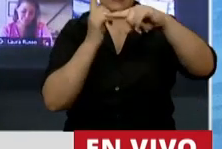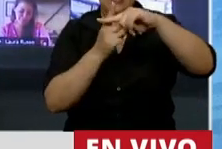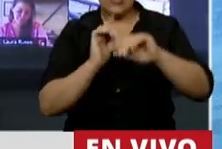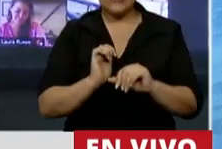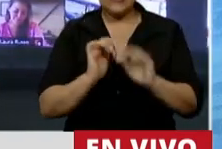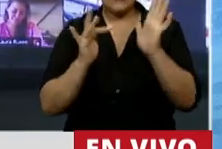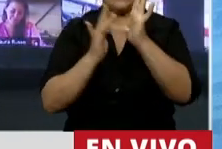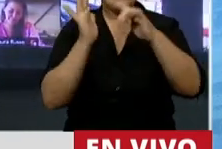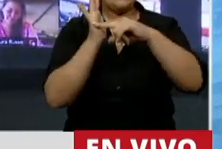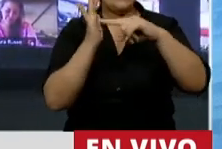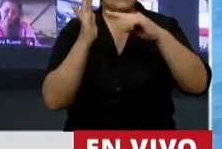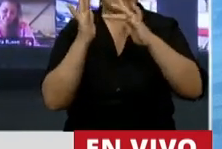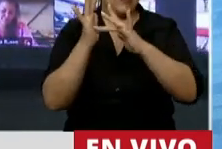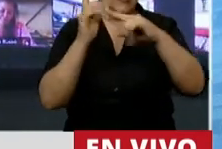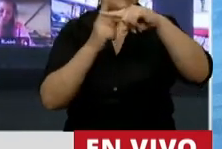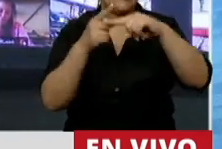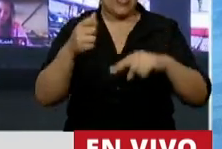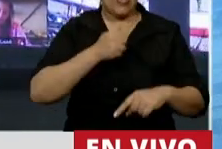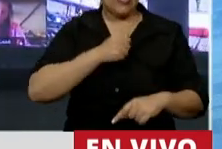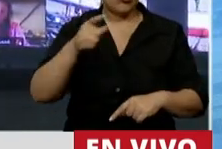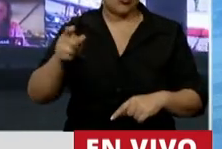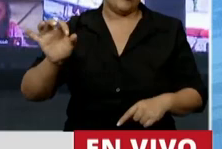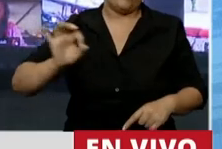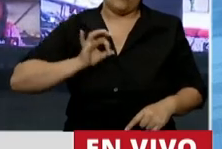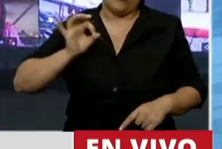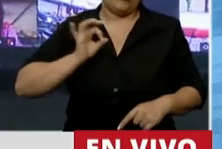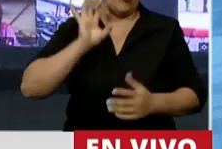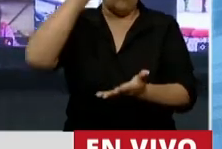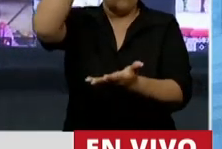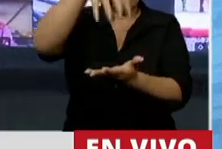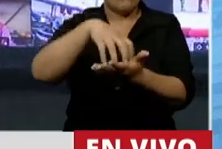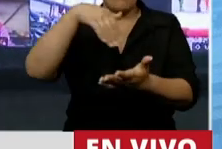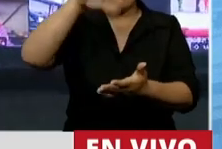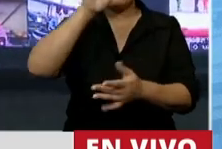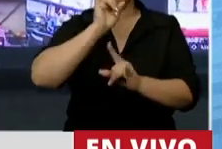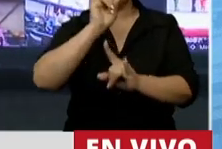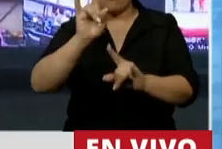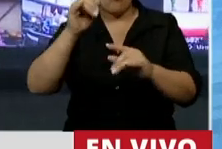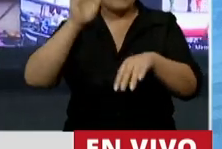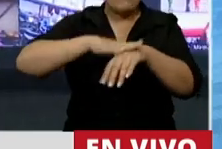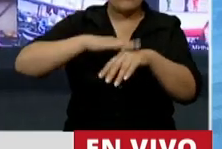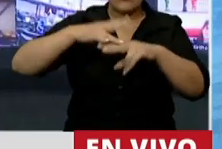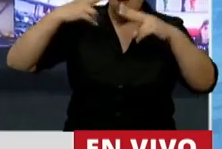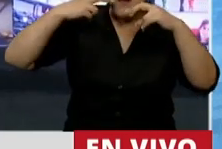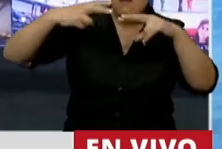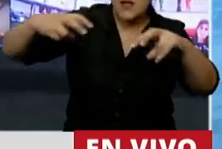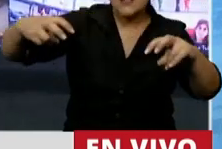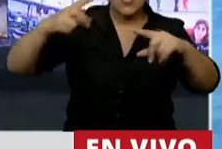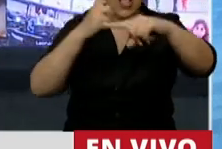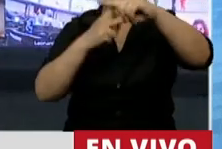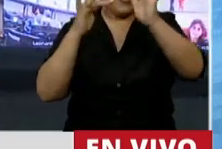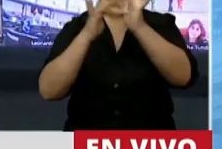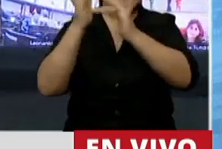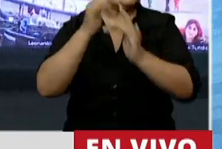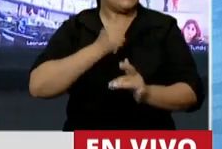Iglesia católica que por algo tiene tantos años sobre la tierra siempre es la que examina de alguna manera